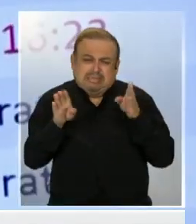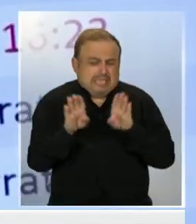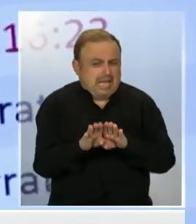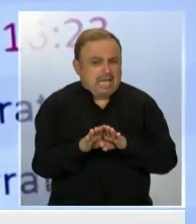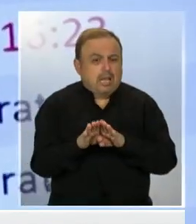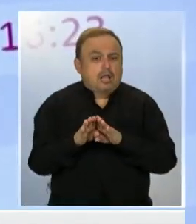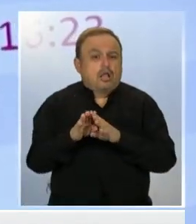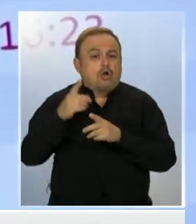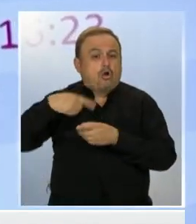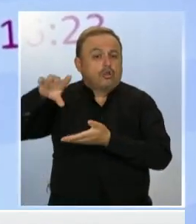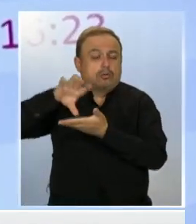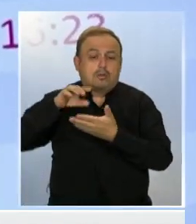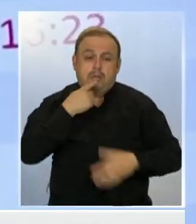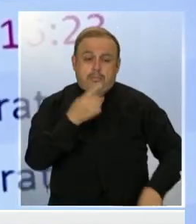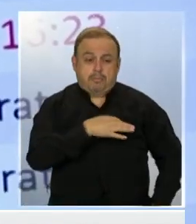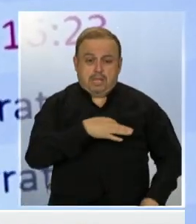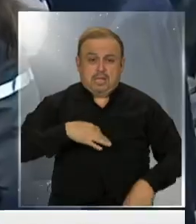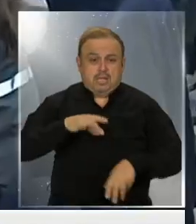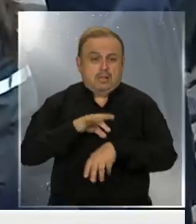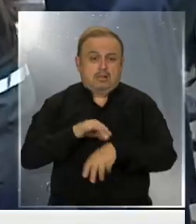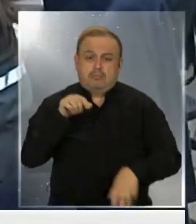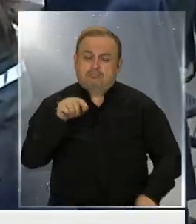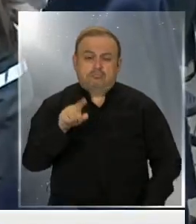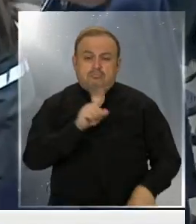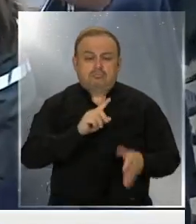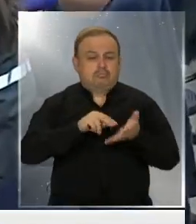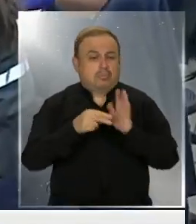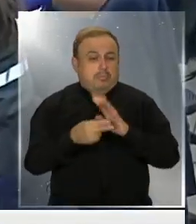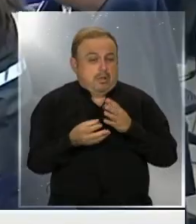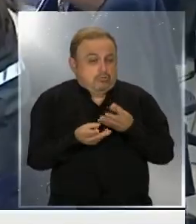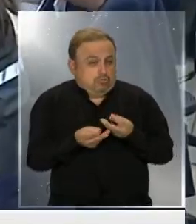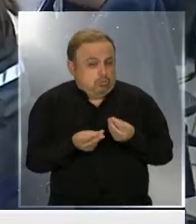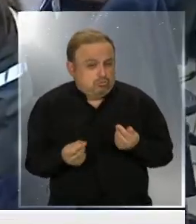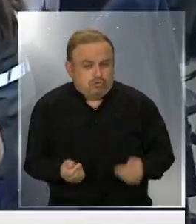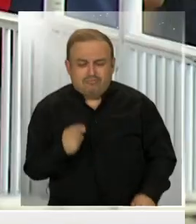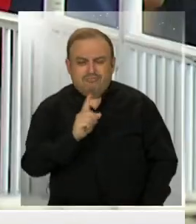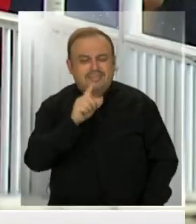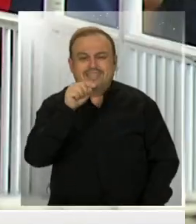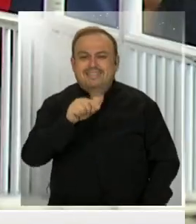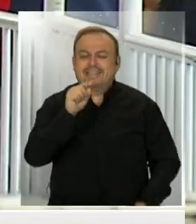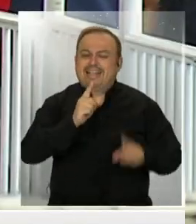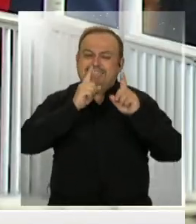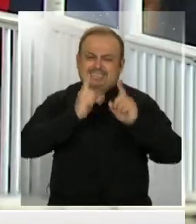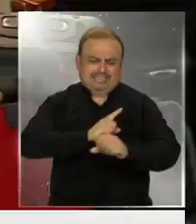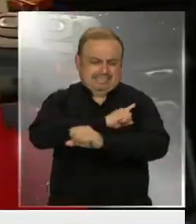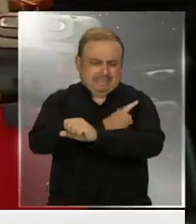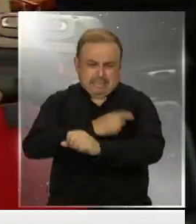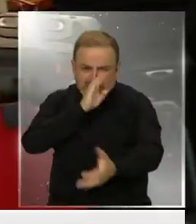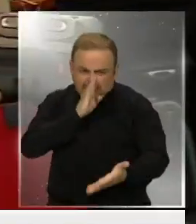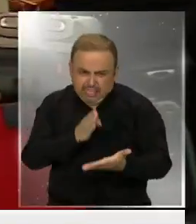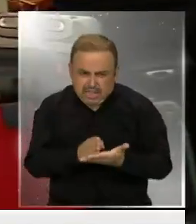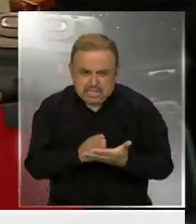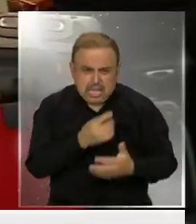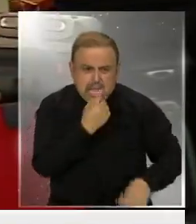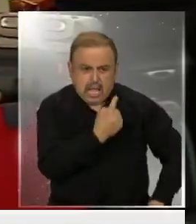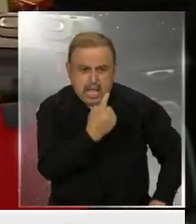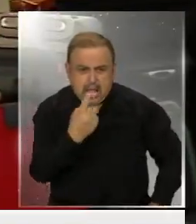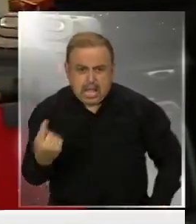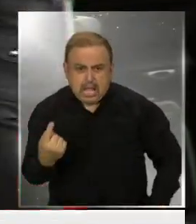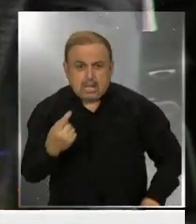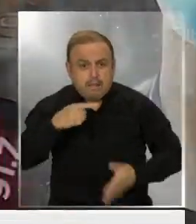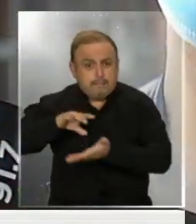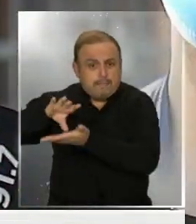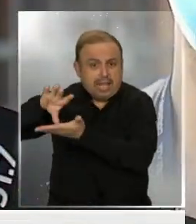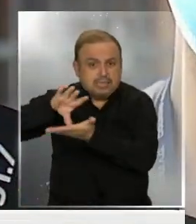embargo, en el Minsal aseguran que eso no solucionaría el problema y que lo importante es reforzar las medidas en cada uno de los países.